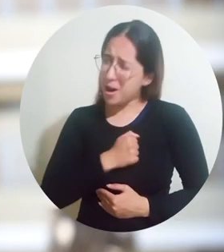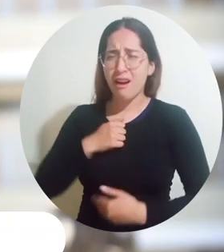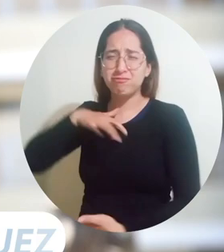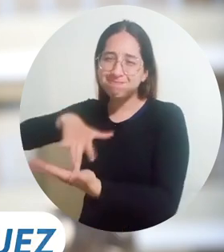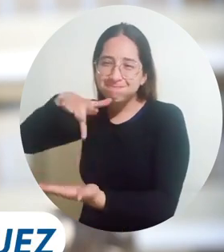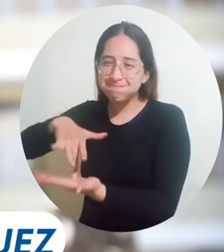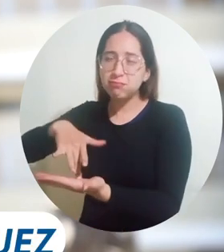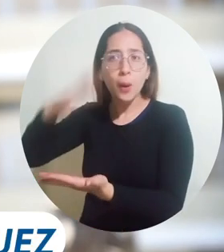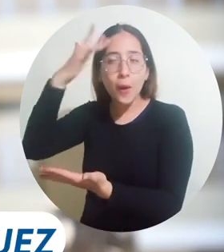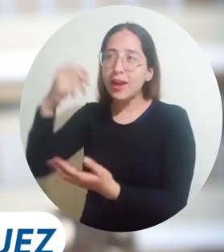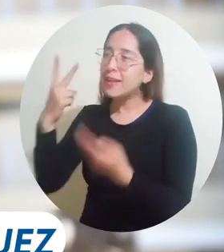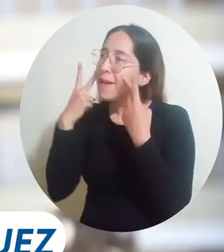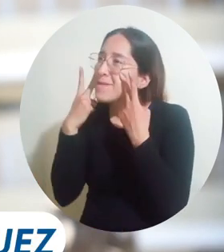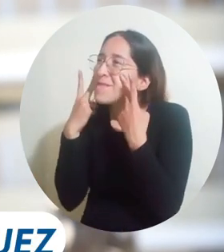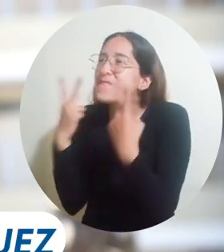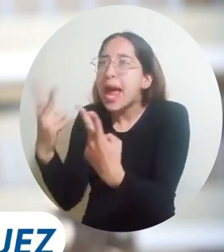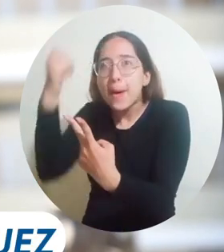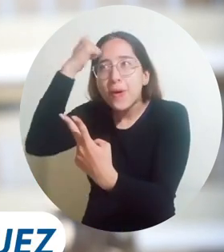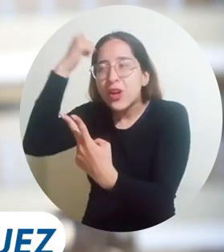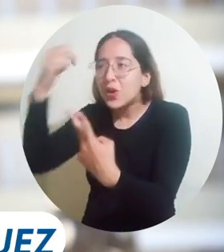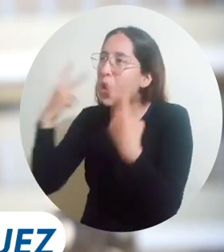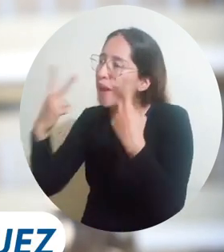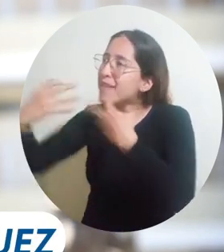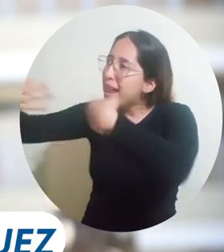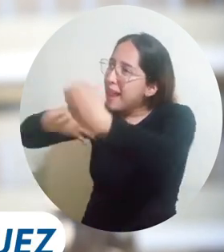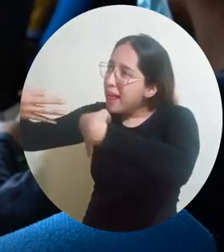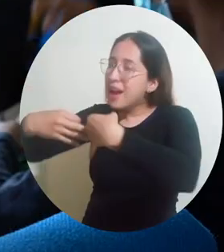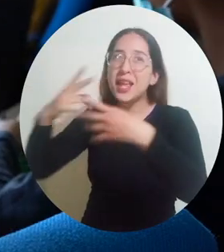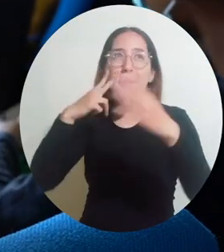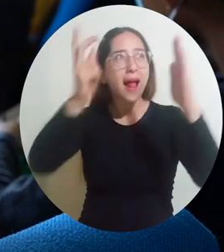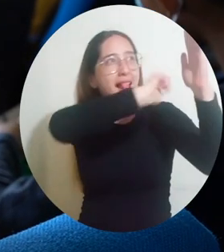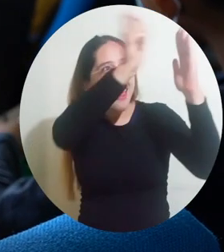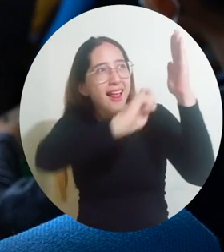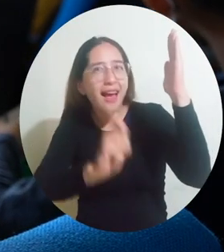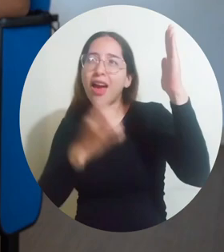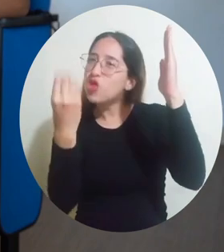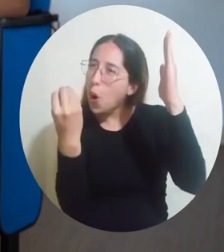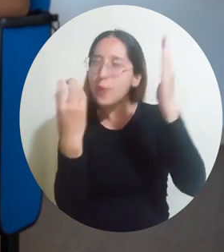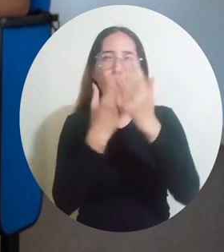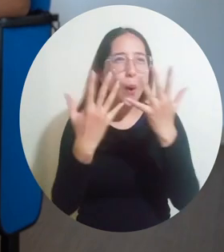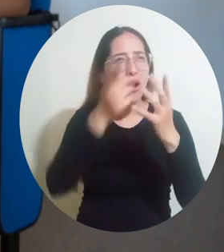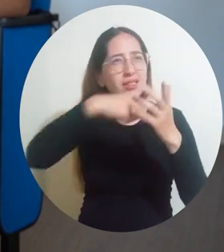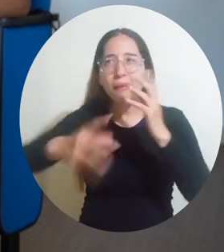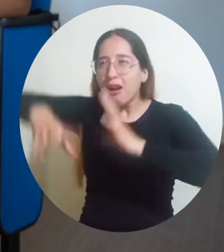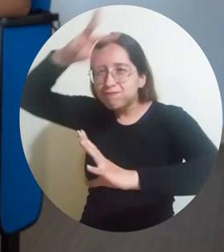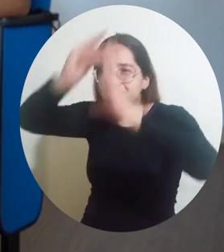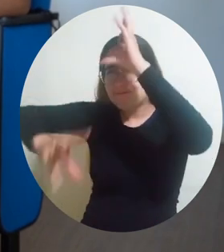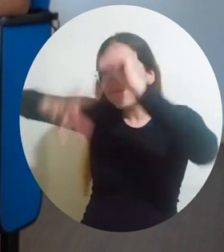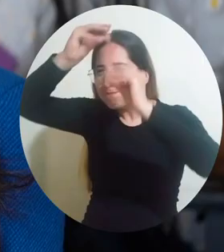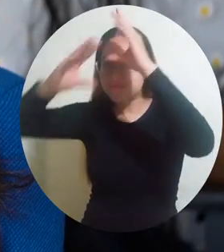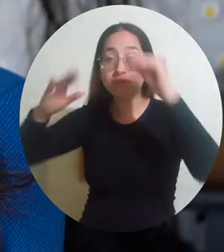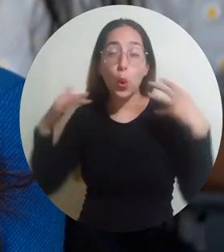Siempre me ha gustado la presencialidad porque me gusta ver a mi profesor explicándome, ver el tablero lleno de números,